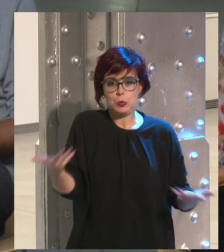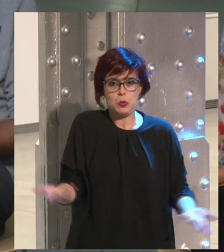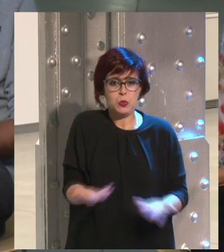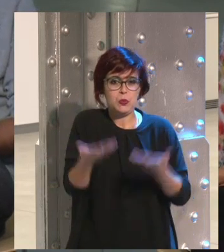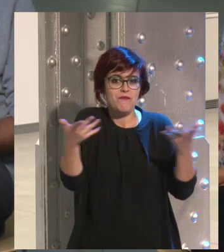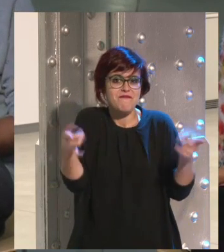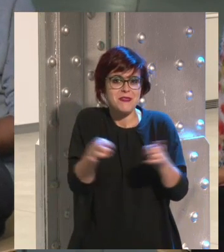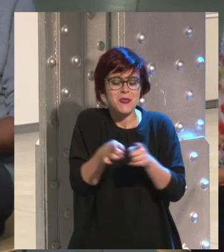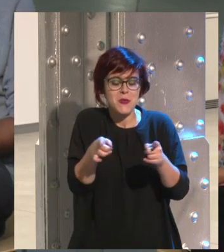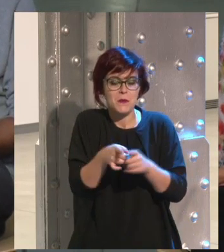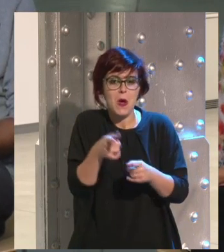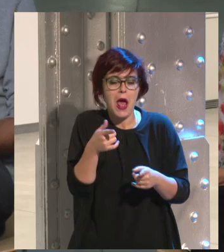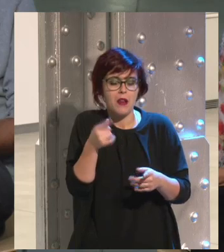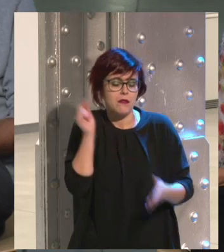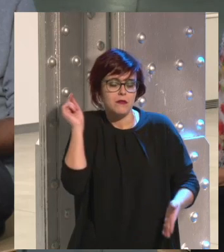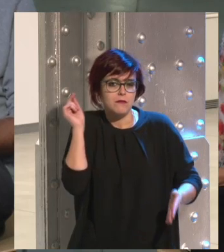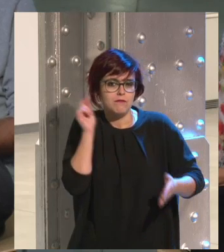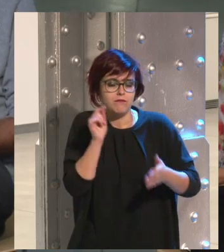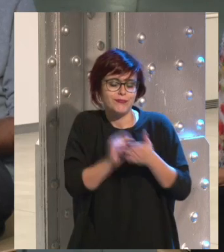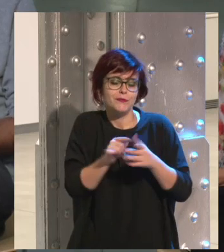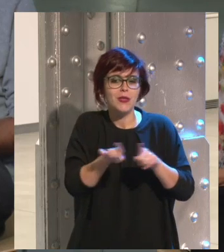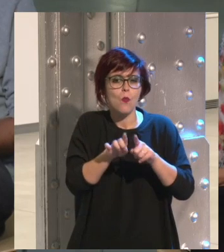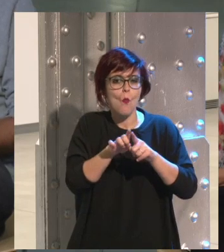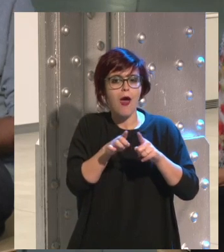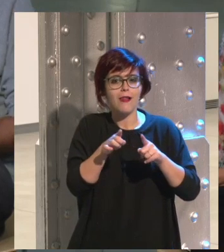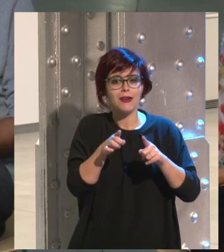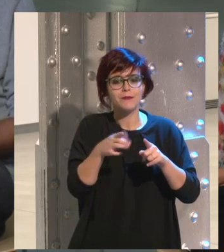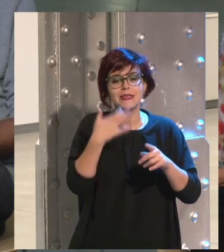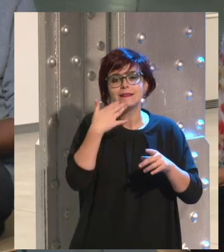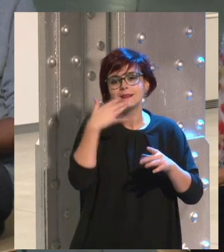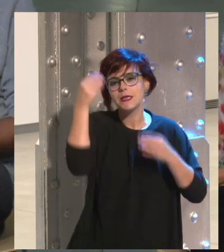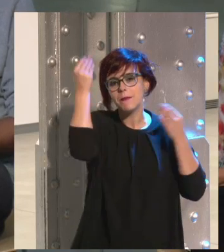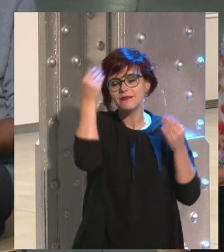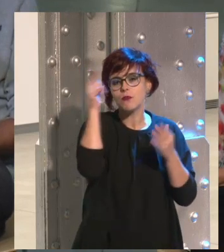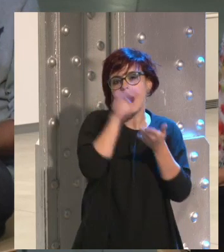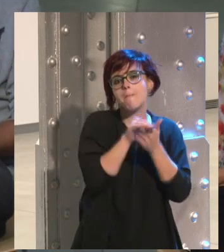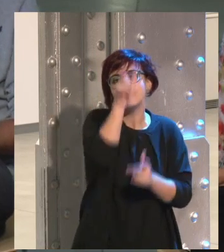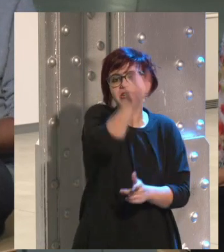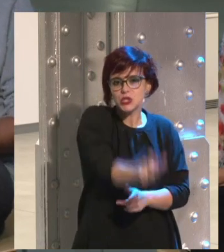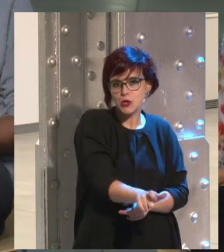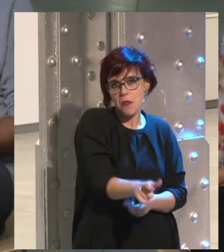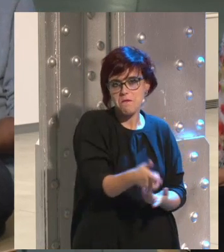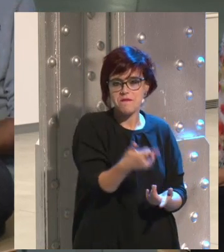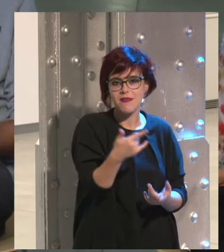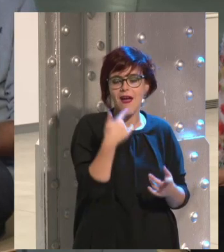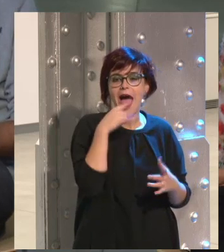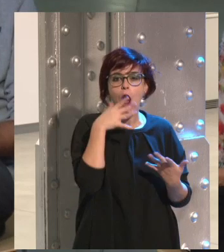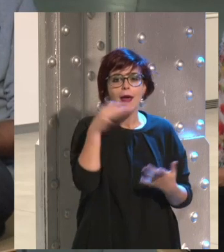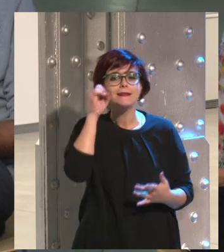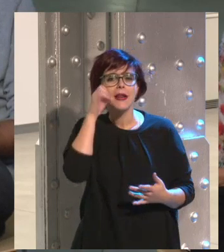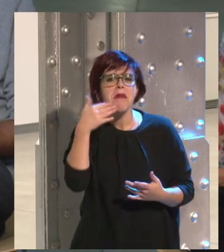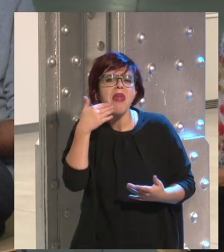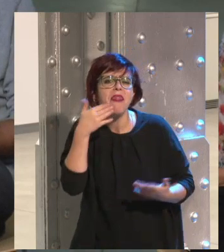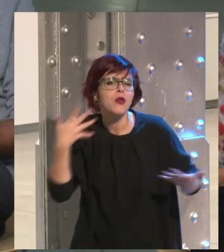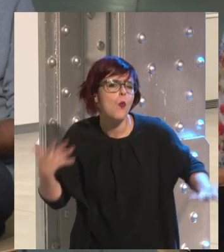sido un niño pequeño, ha envejecido rápido, quiero decir, ¿en qué edad? Pon un símil humano. ¿En qué edad estaría